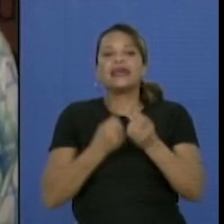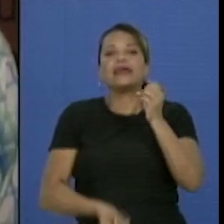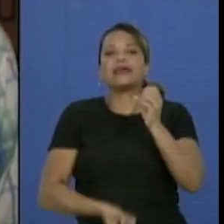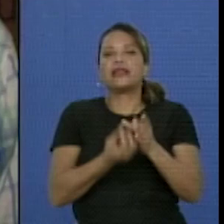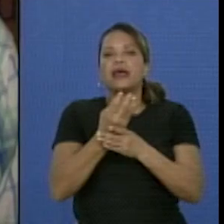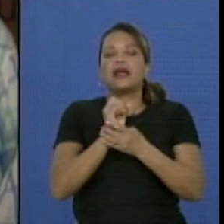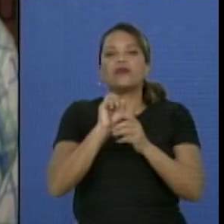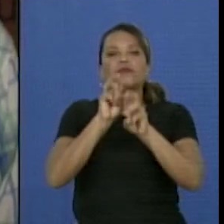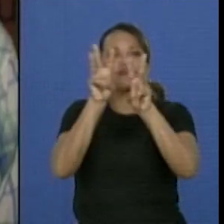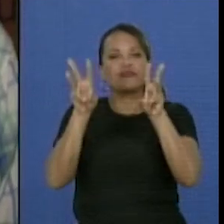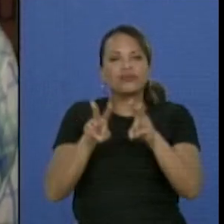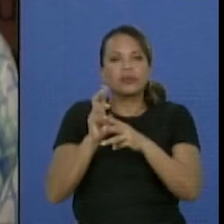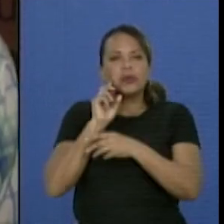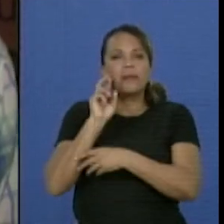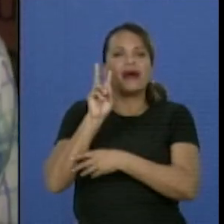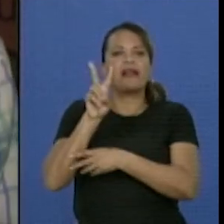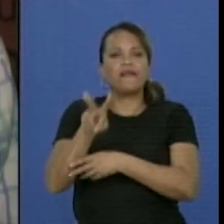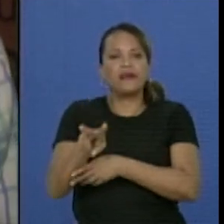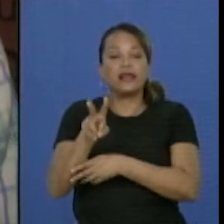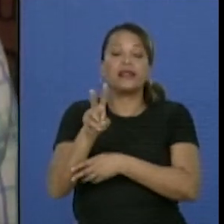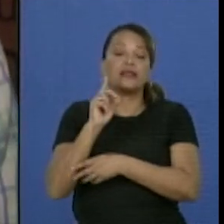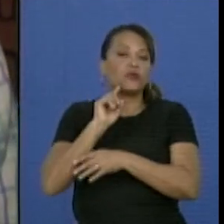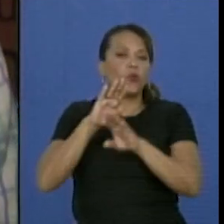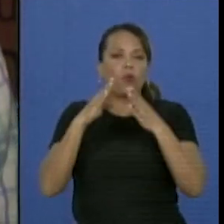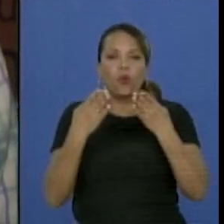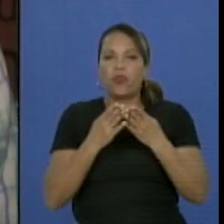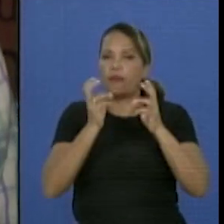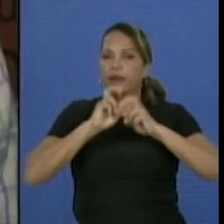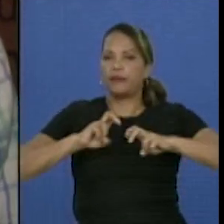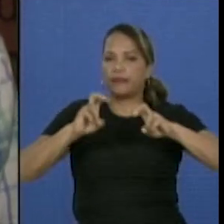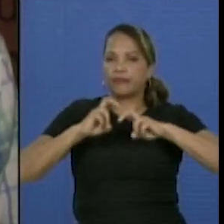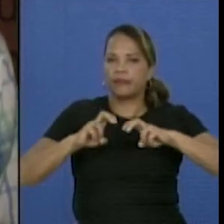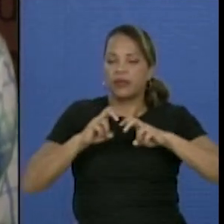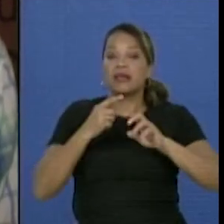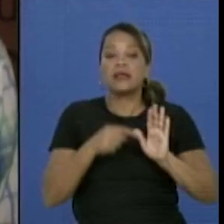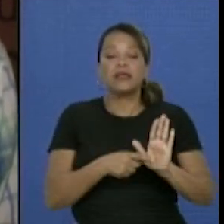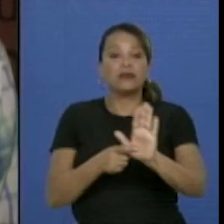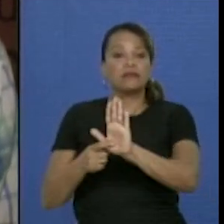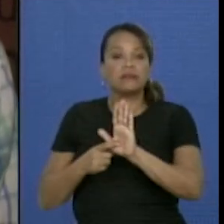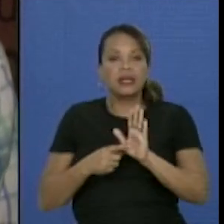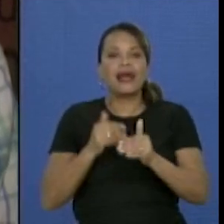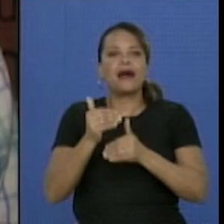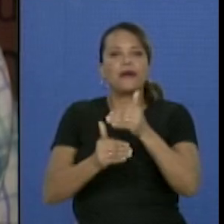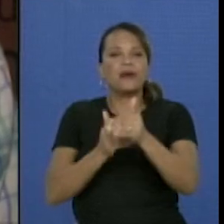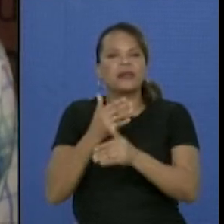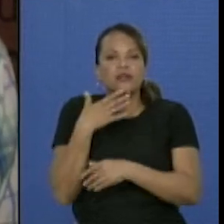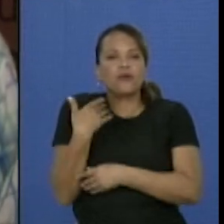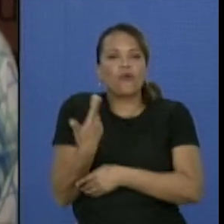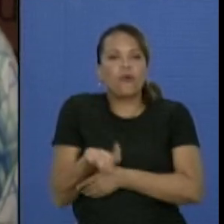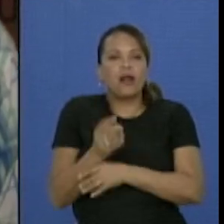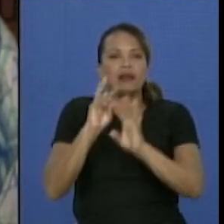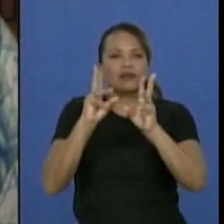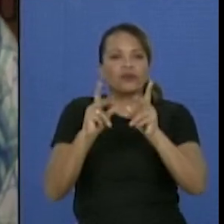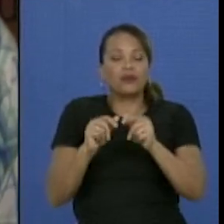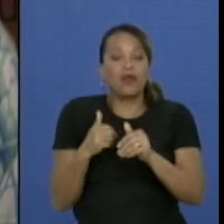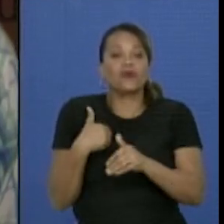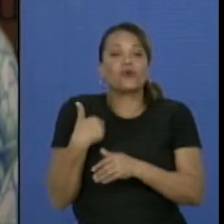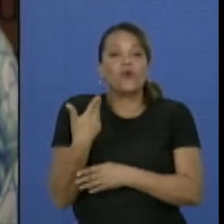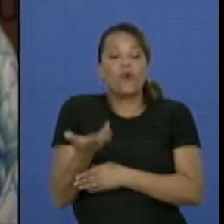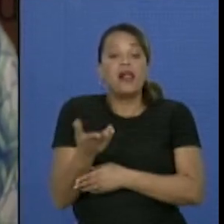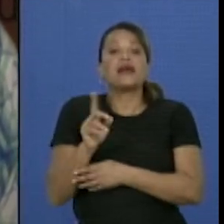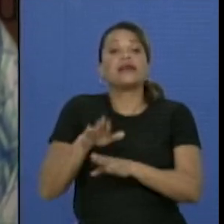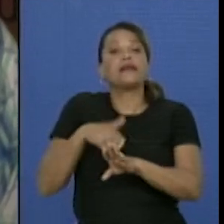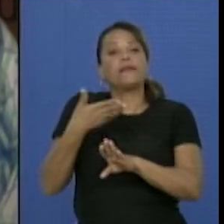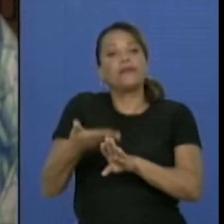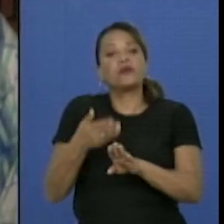para visualizar en definitiva y mostrar los avances, los resultados y compararnos